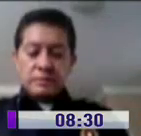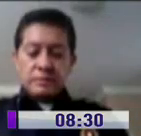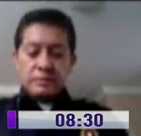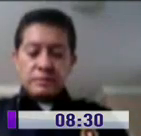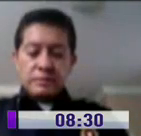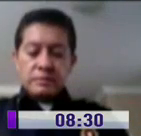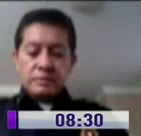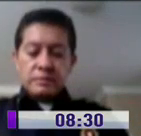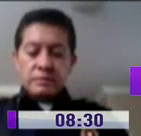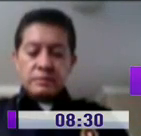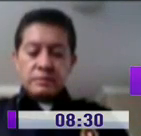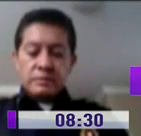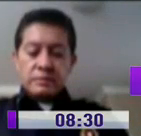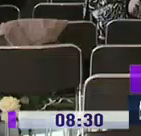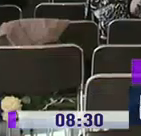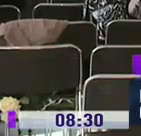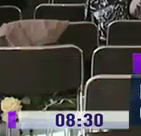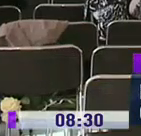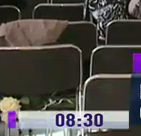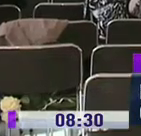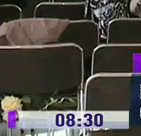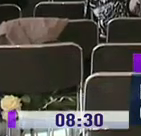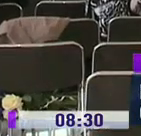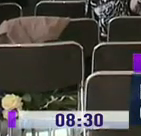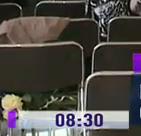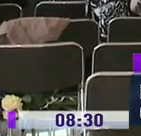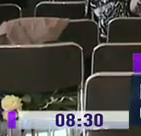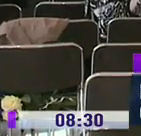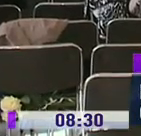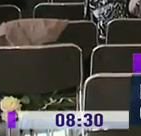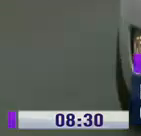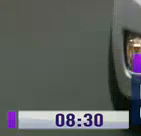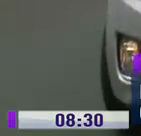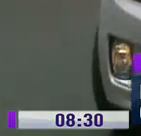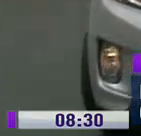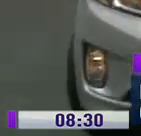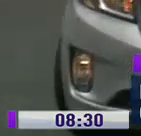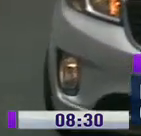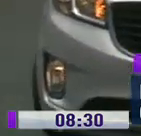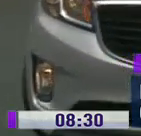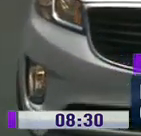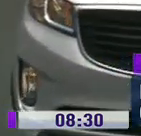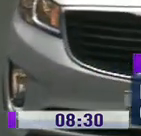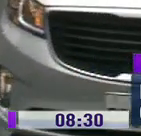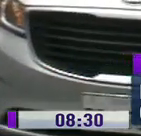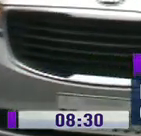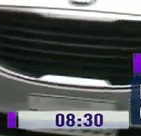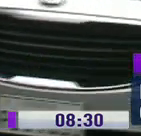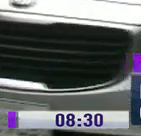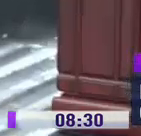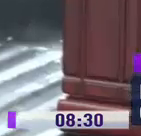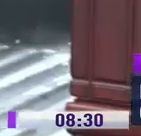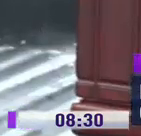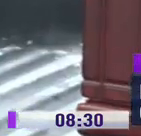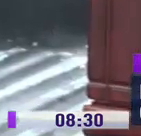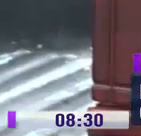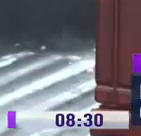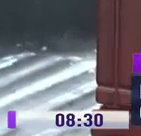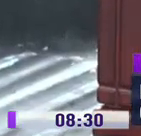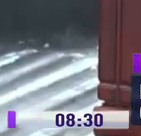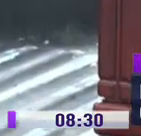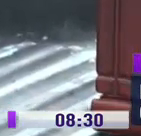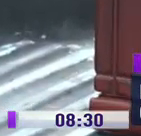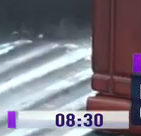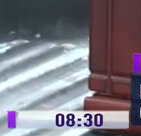El municipio suscribió un convenio con funerarias y servicios de exequiales que podrán a disposición sus vehículos para el traslado de cadáveres.